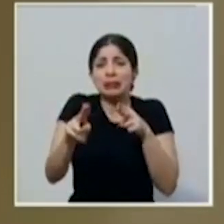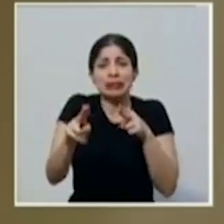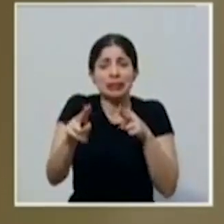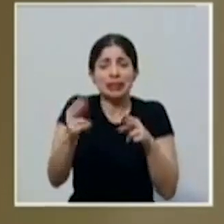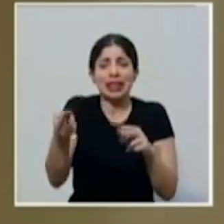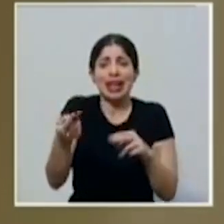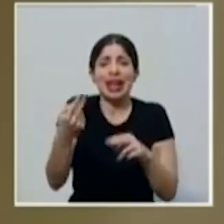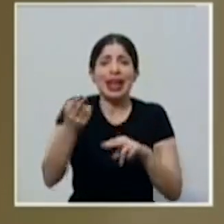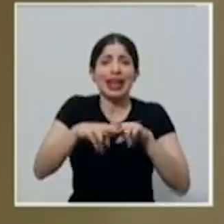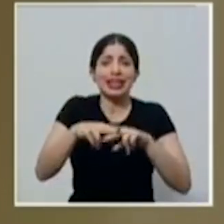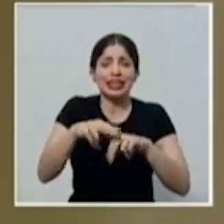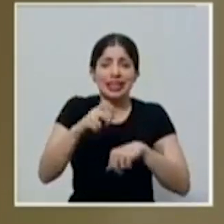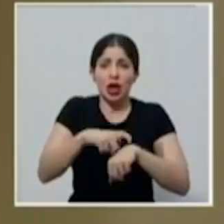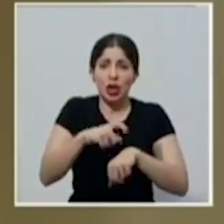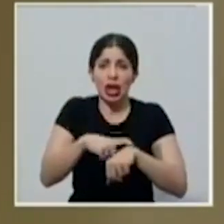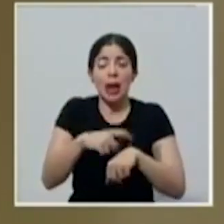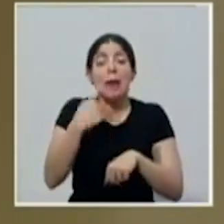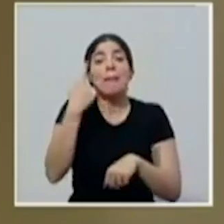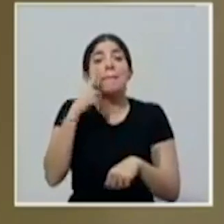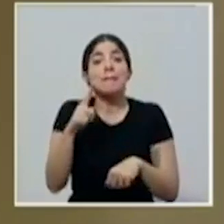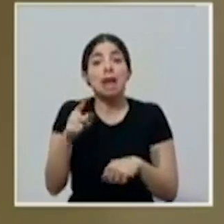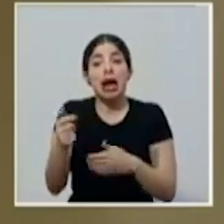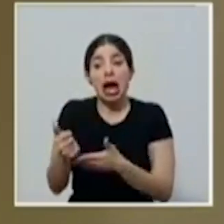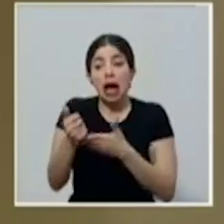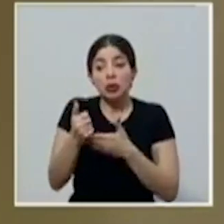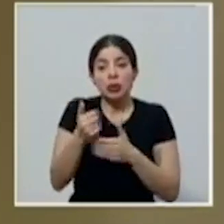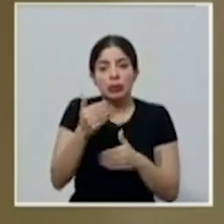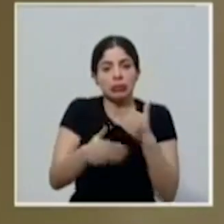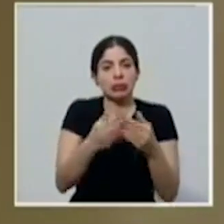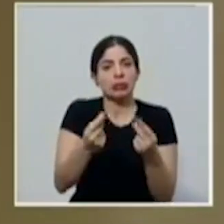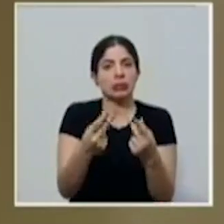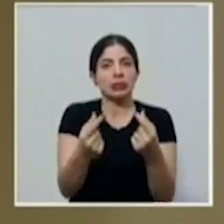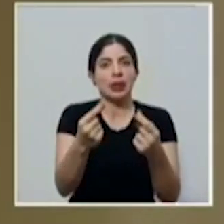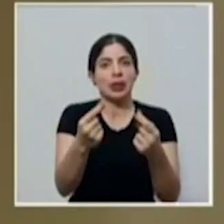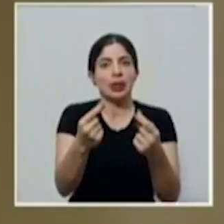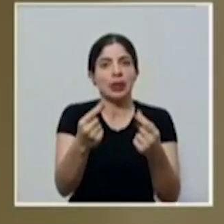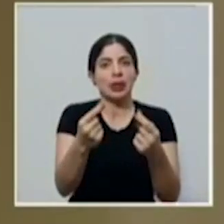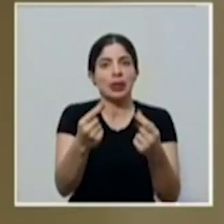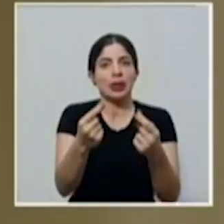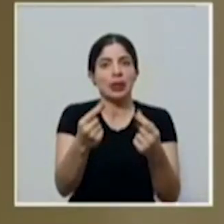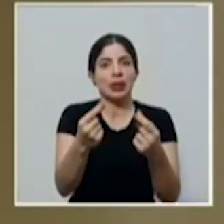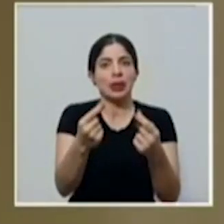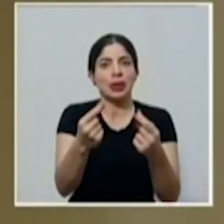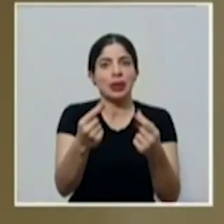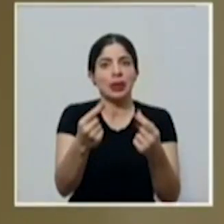extraordinarias para hacer avanzar los principales proyectos de interés del Poder Ejecutivo.